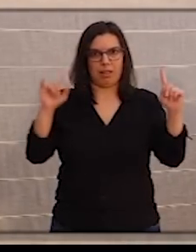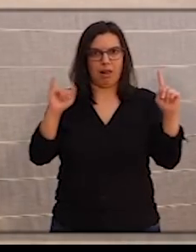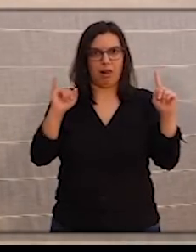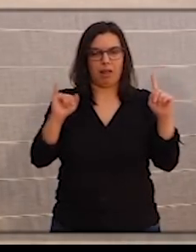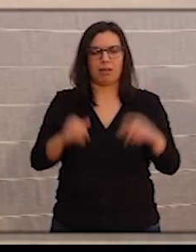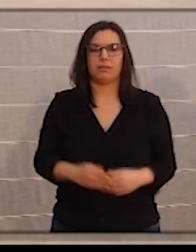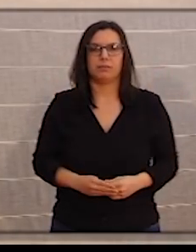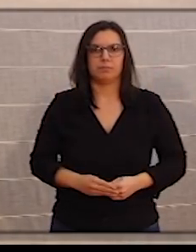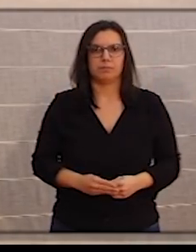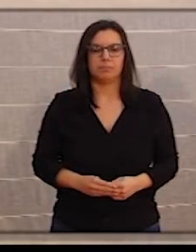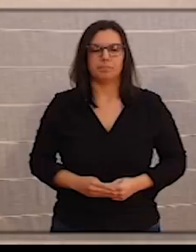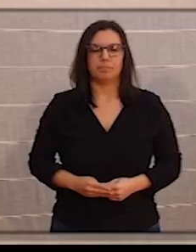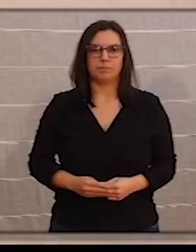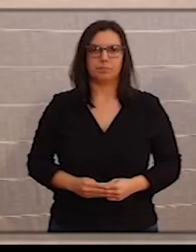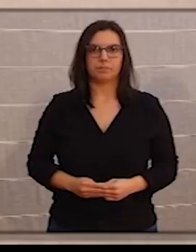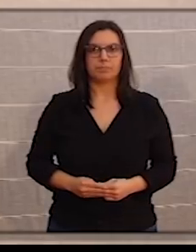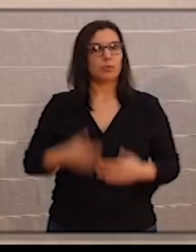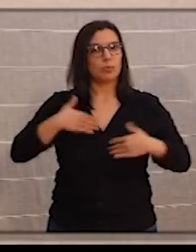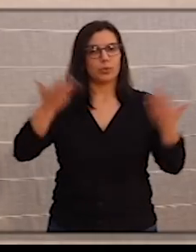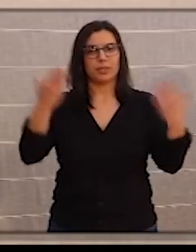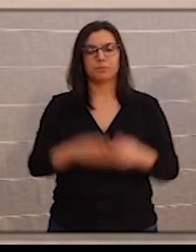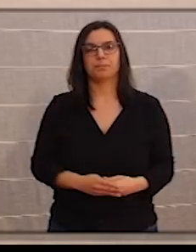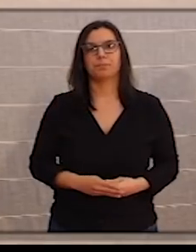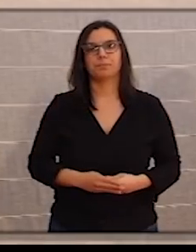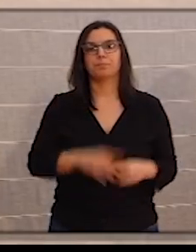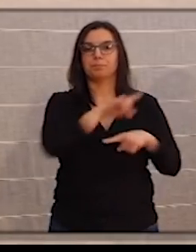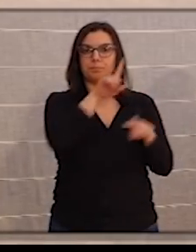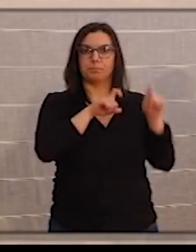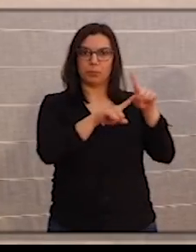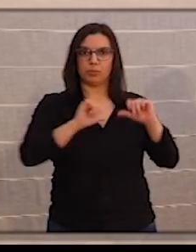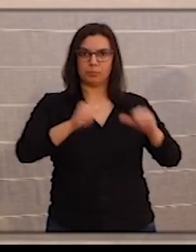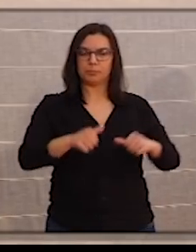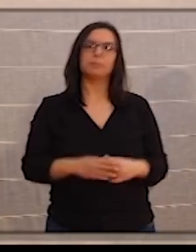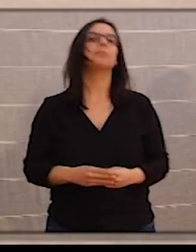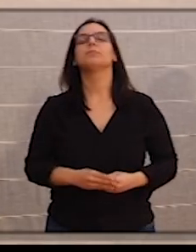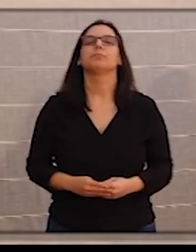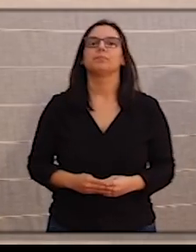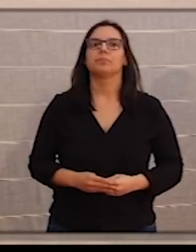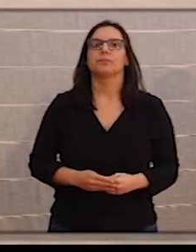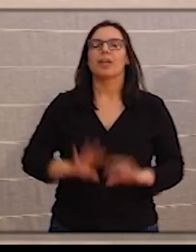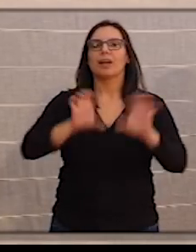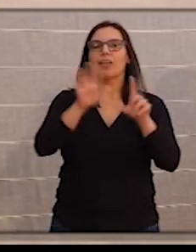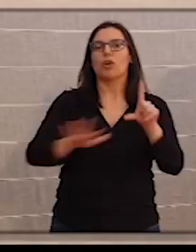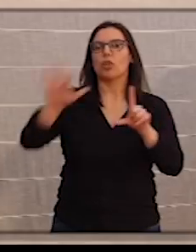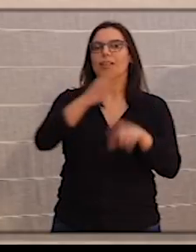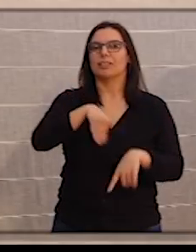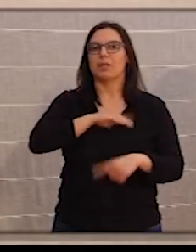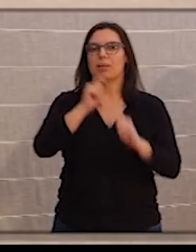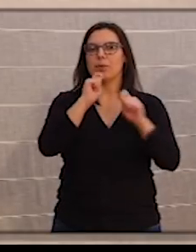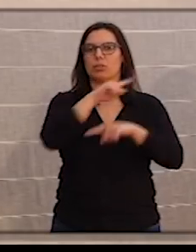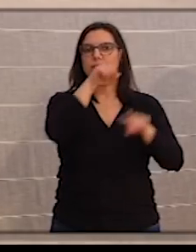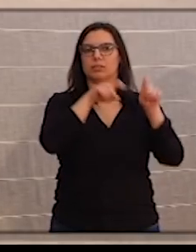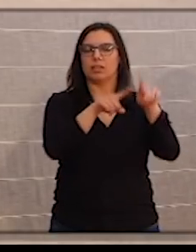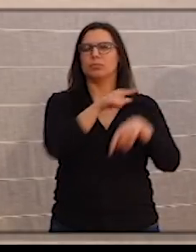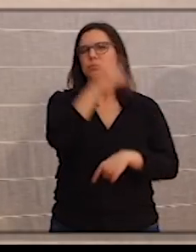profesionales. Cuando quiera. Comenzamos, entonces. Marga Enríquez, de Radio Nacional de España. ¿Han